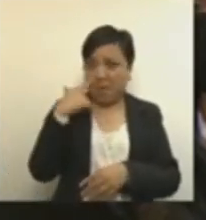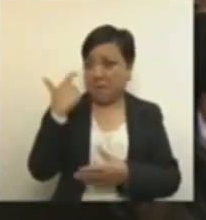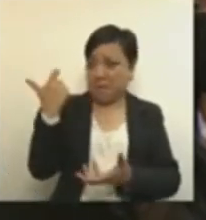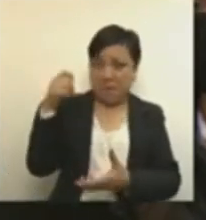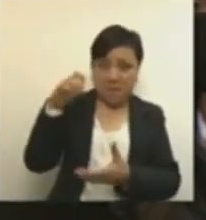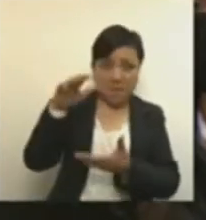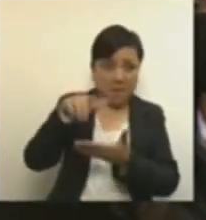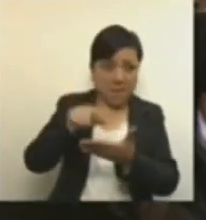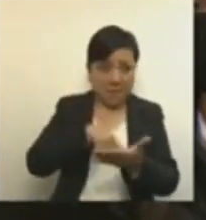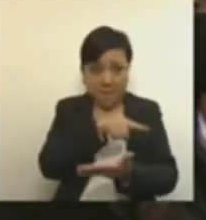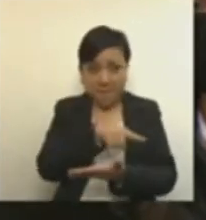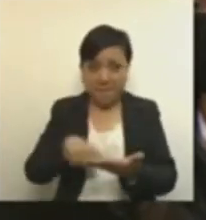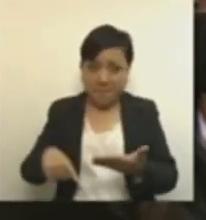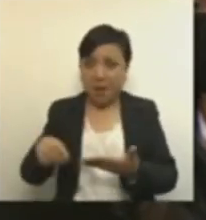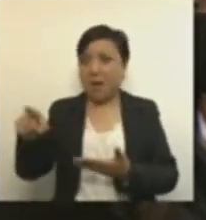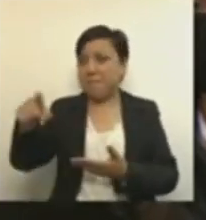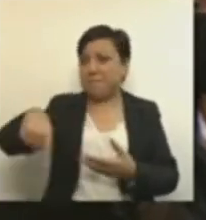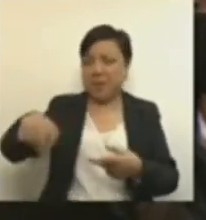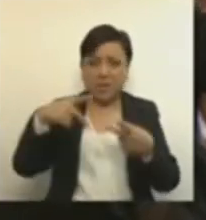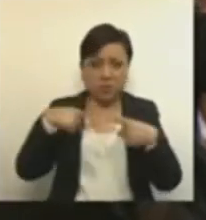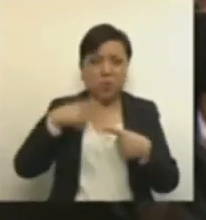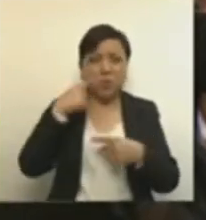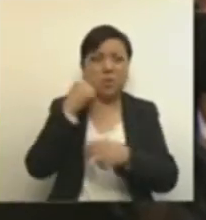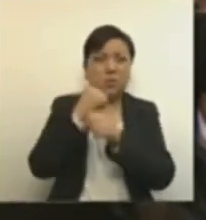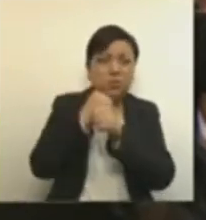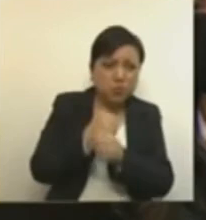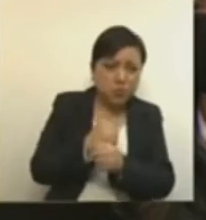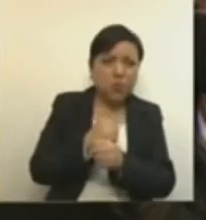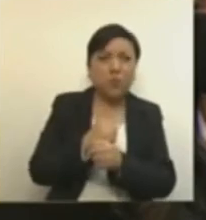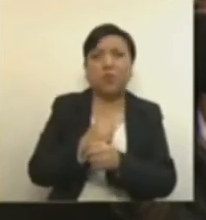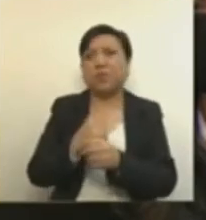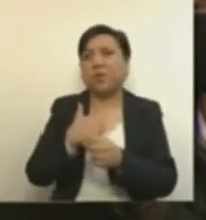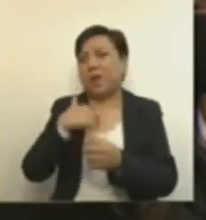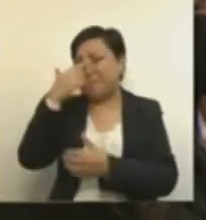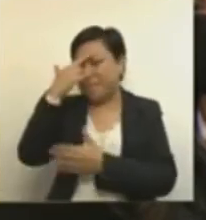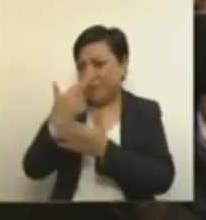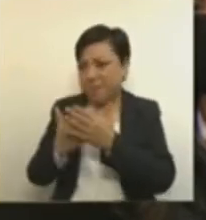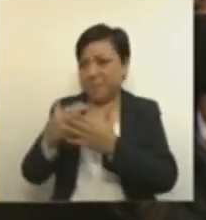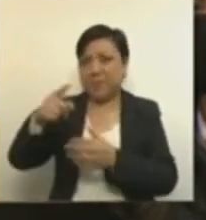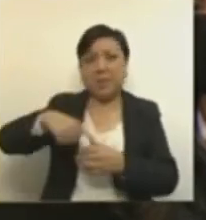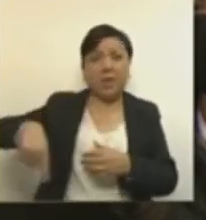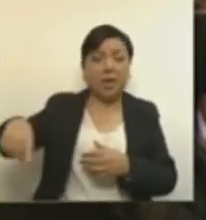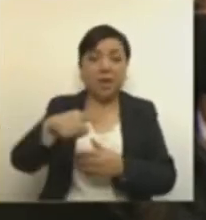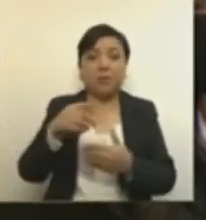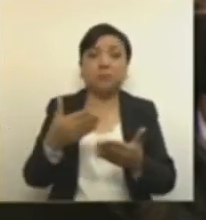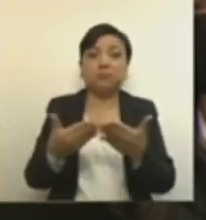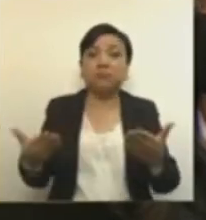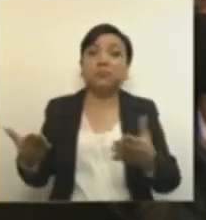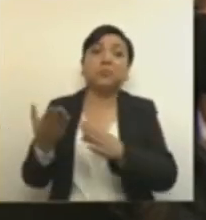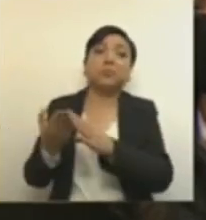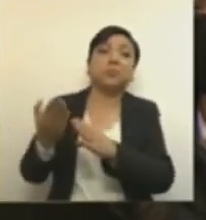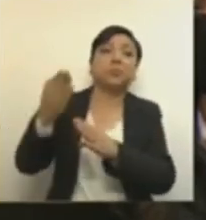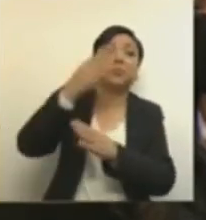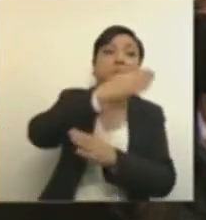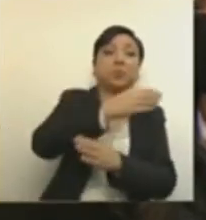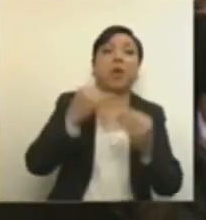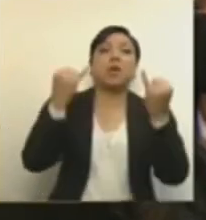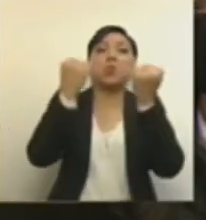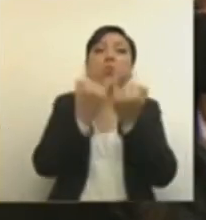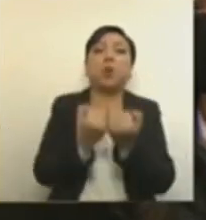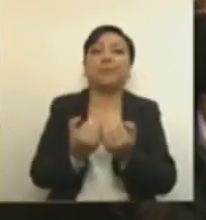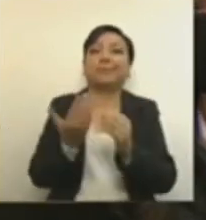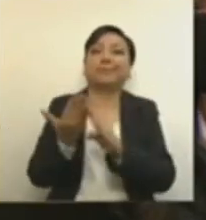sufrimientos, sus luchas y sus conquistas. Nos habrán regresado a ese periodo en que abandonadas y